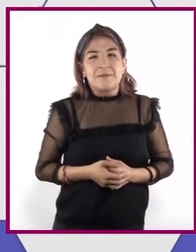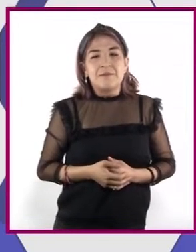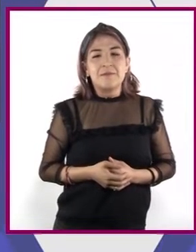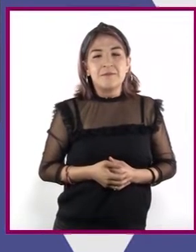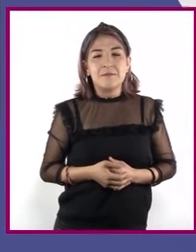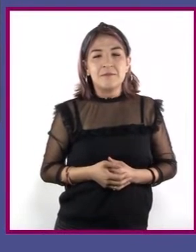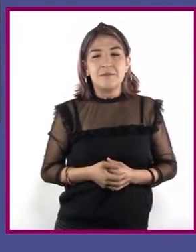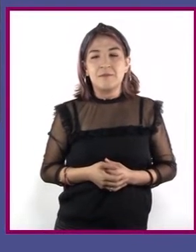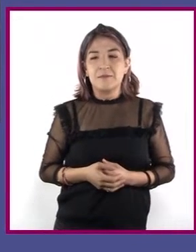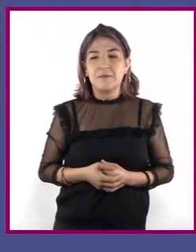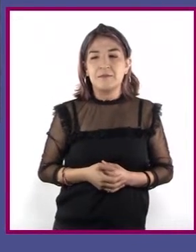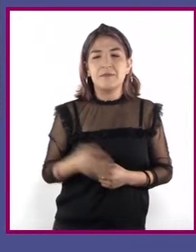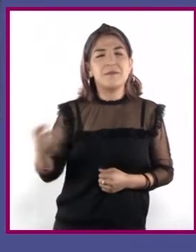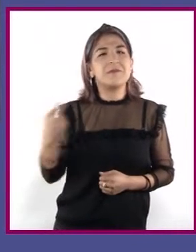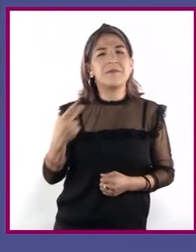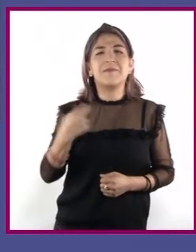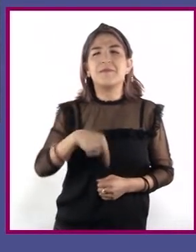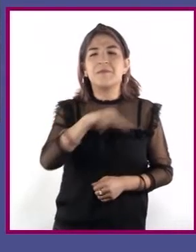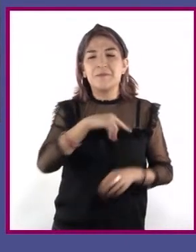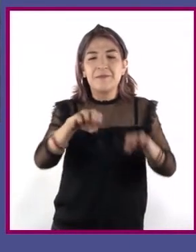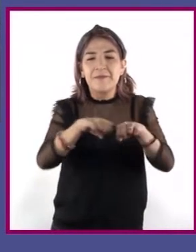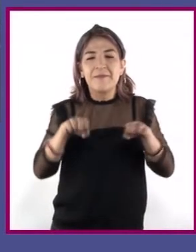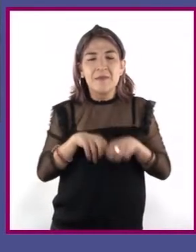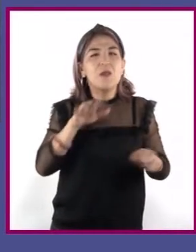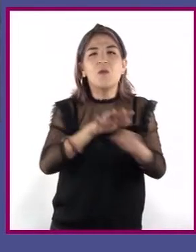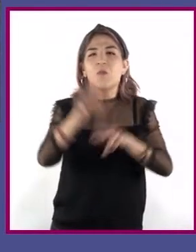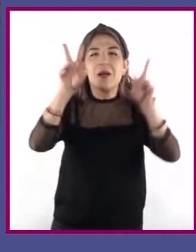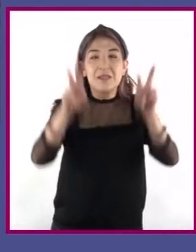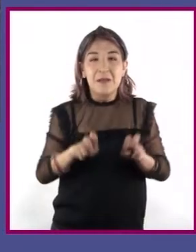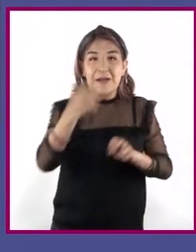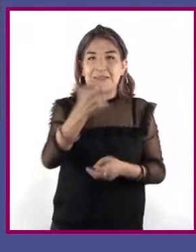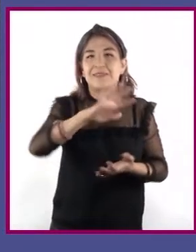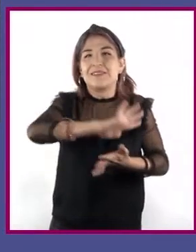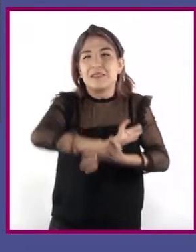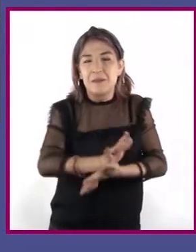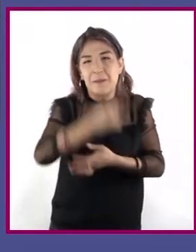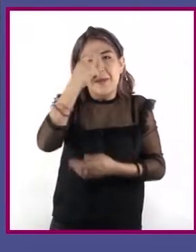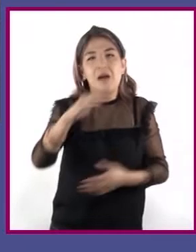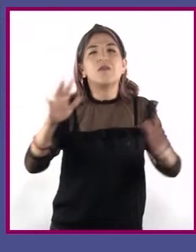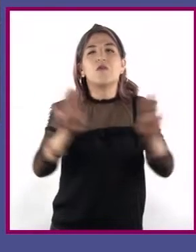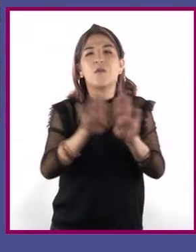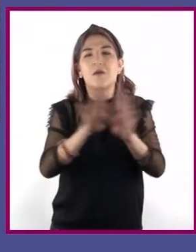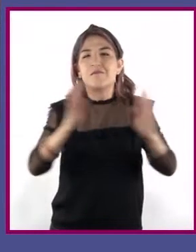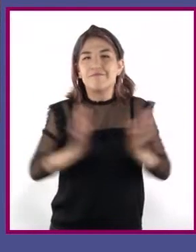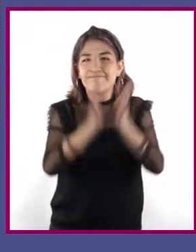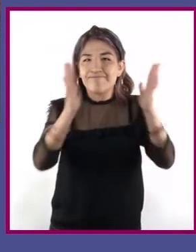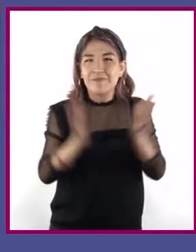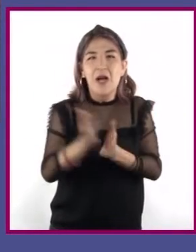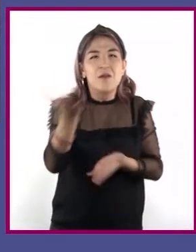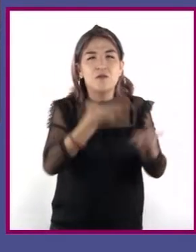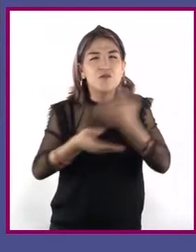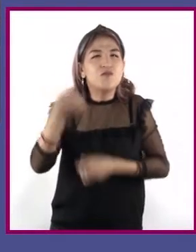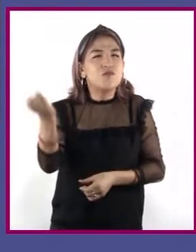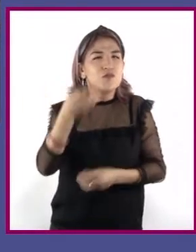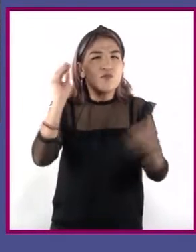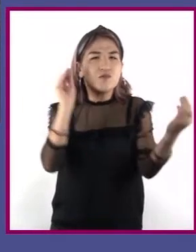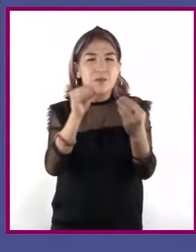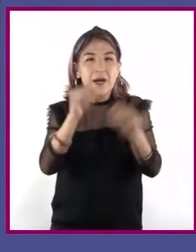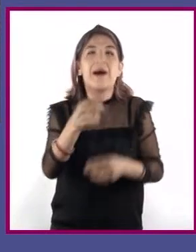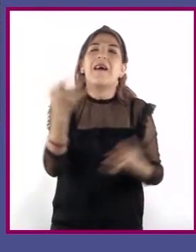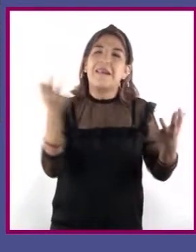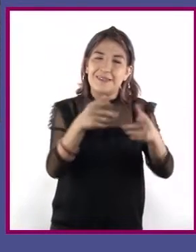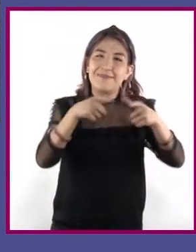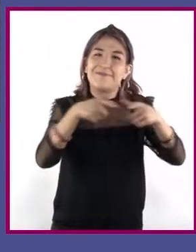En nuestro equipo elegimos el tema de la discriminación para participar en una discusión. Decidimos elaborar fichas del resumen.